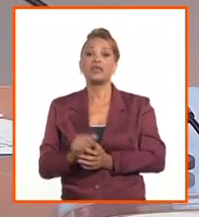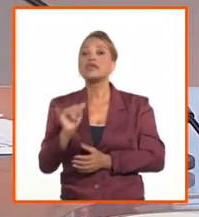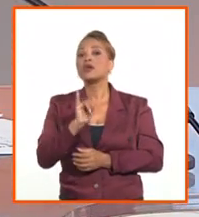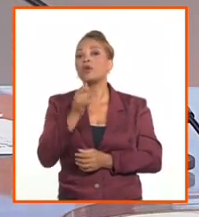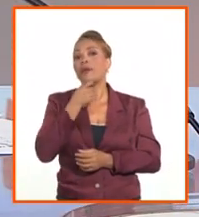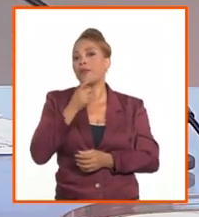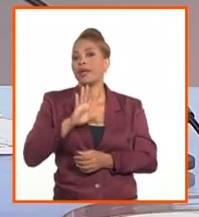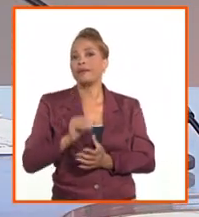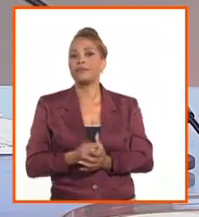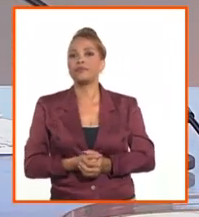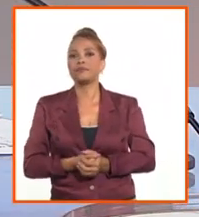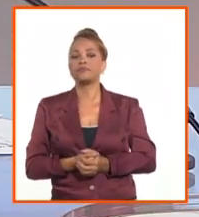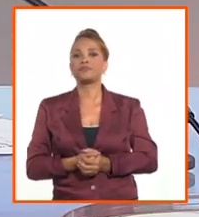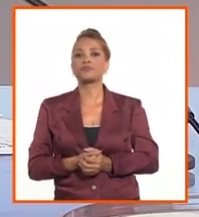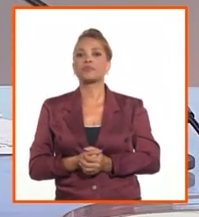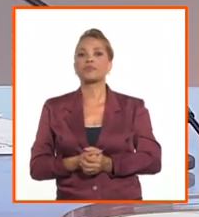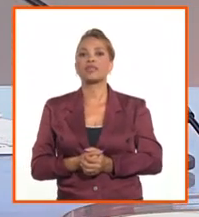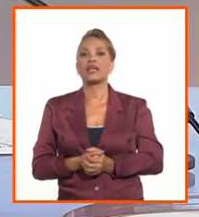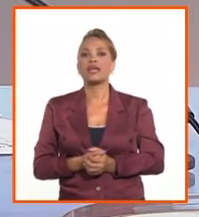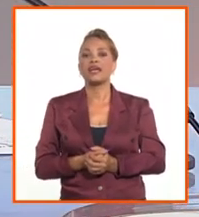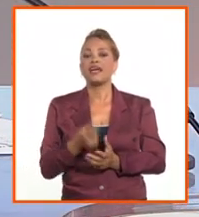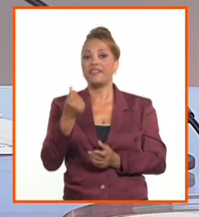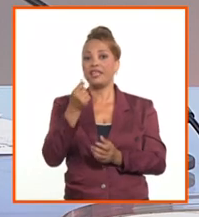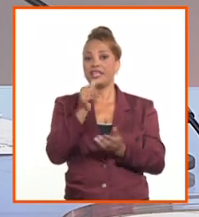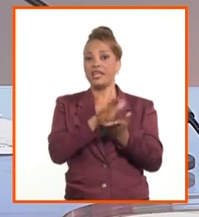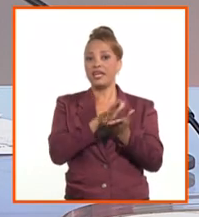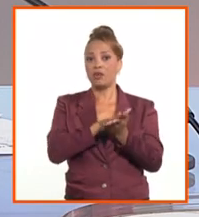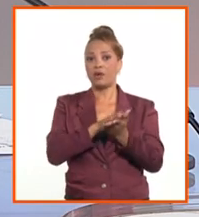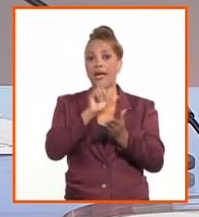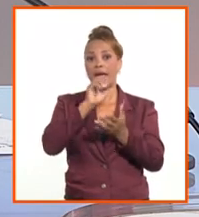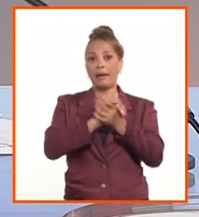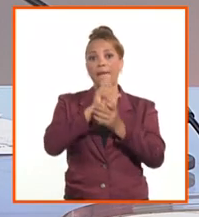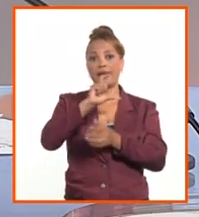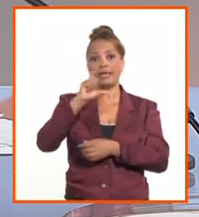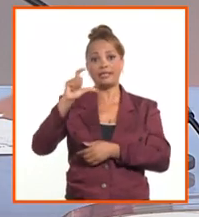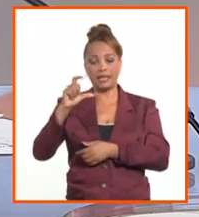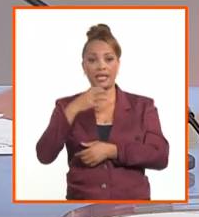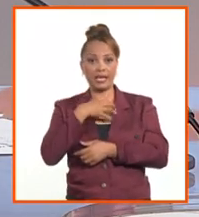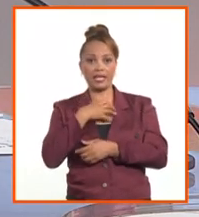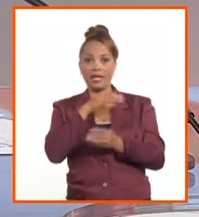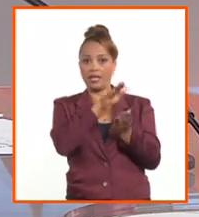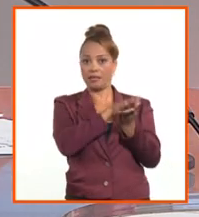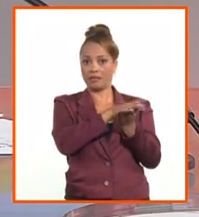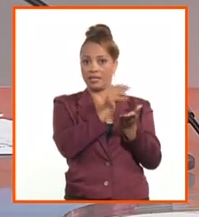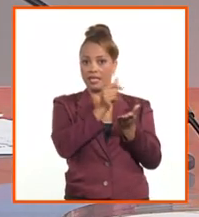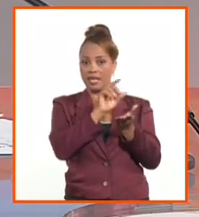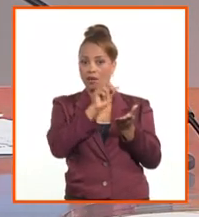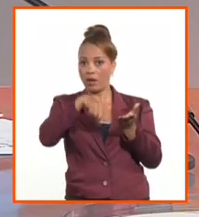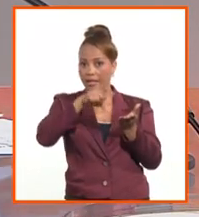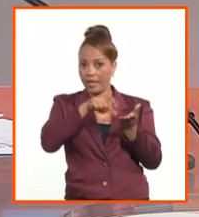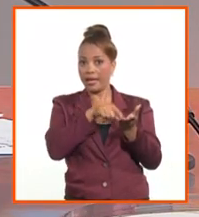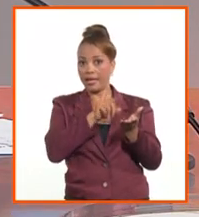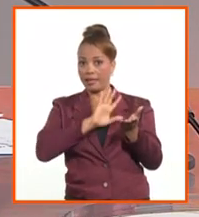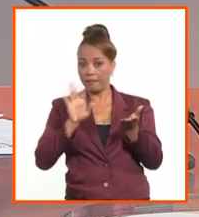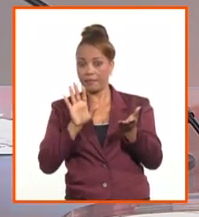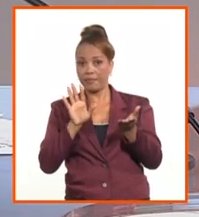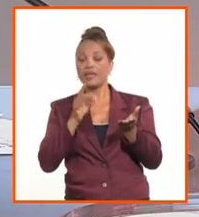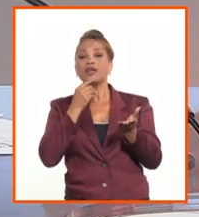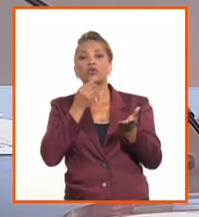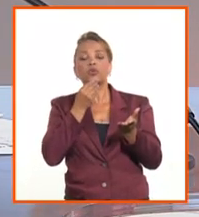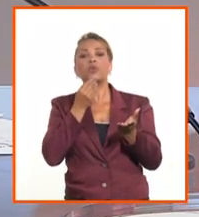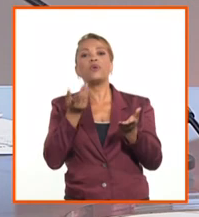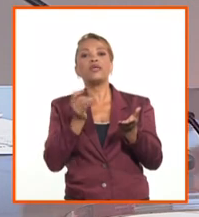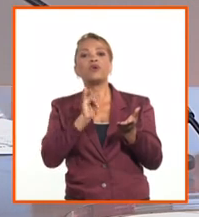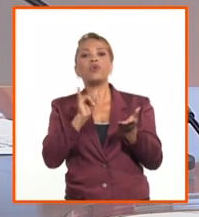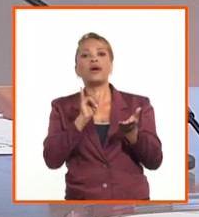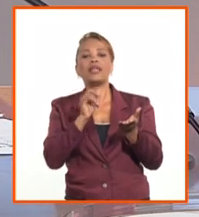cuentas en moneda libremente convertible que hoy la población tiene, o estos agentes de los que estamos hablando, entonces pueden desde